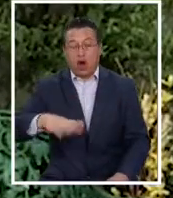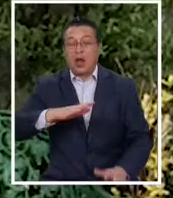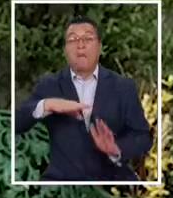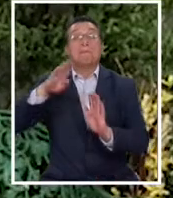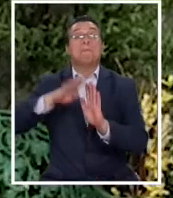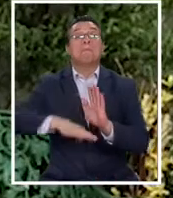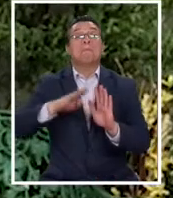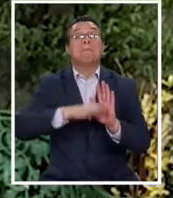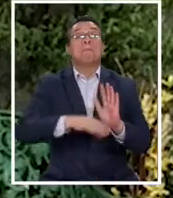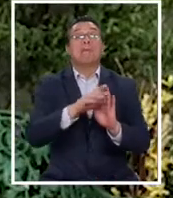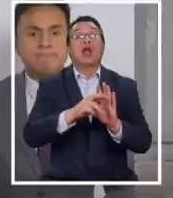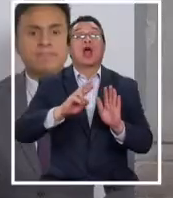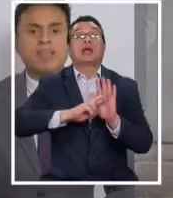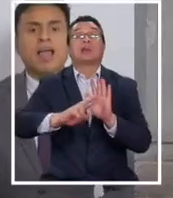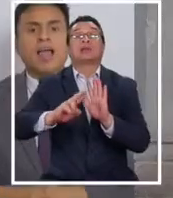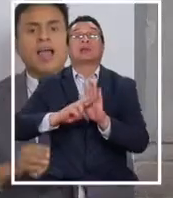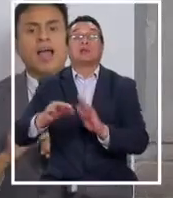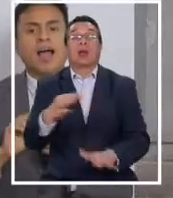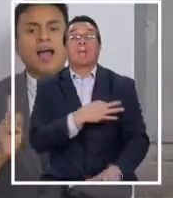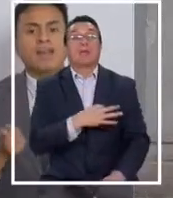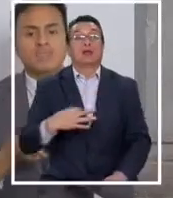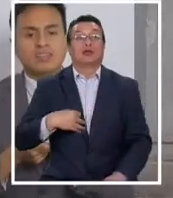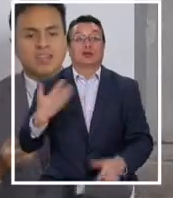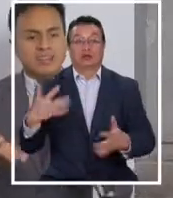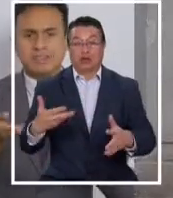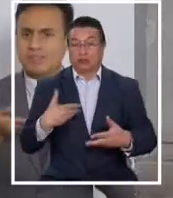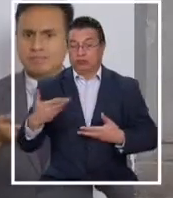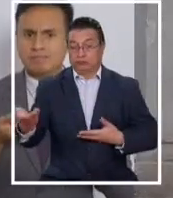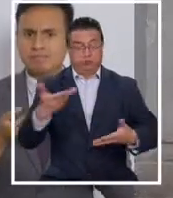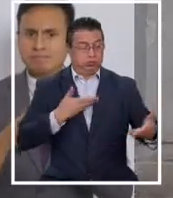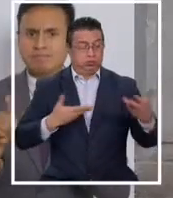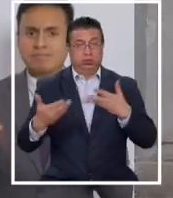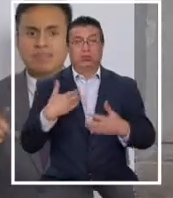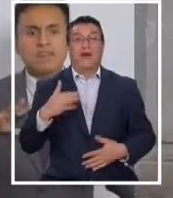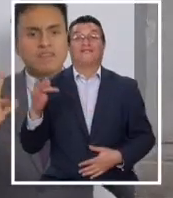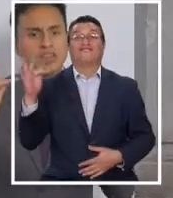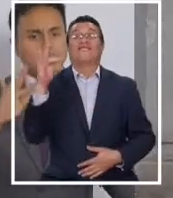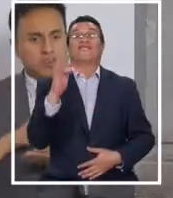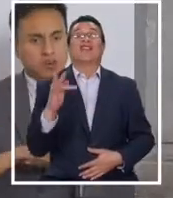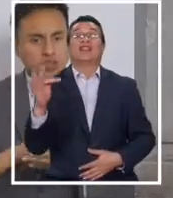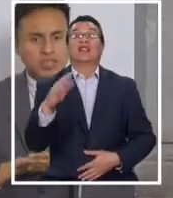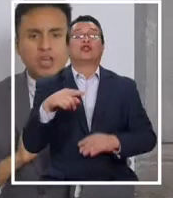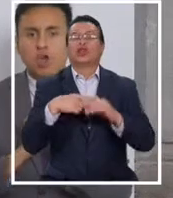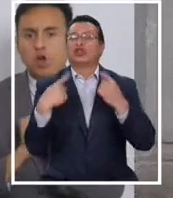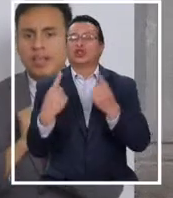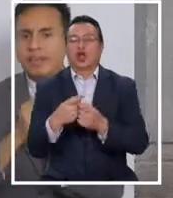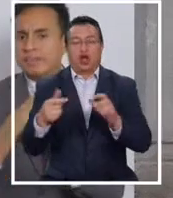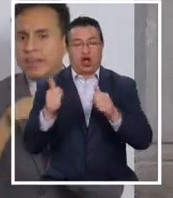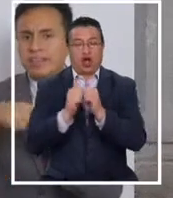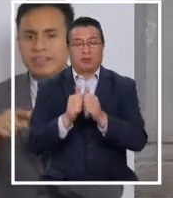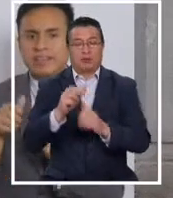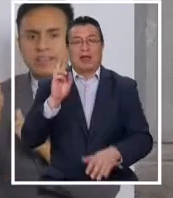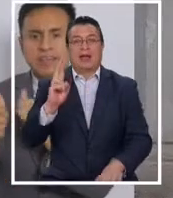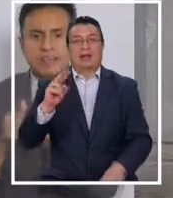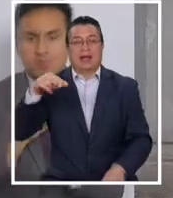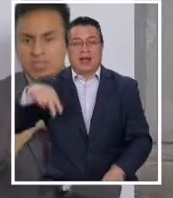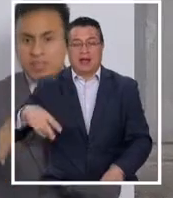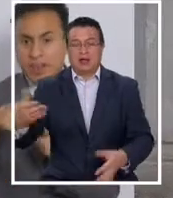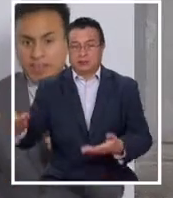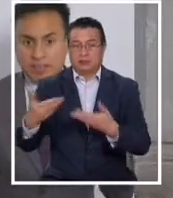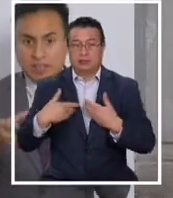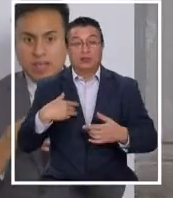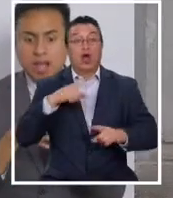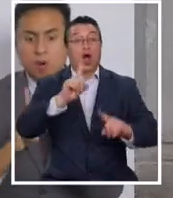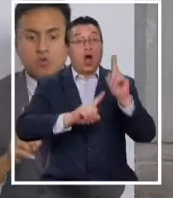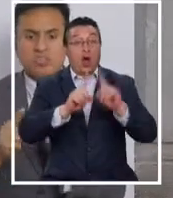representación en cargos de ministro. Lo que he recibido son felicitaciones de muchos colegas y dirigentes de Renovación Nacional. Si